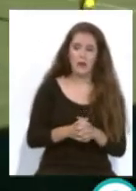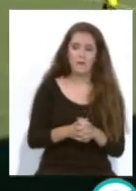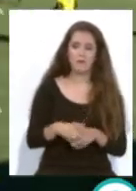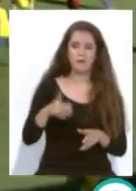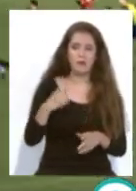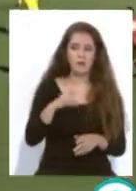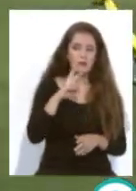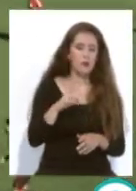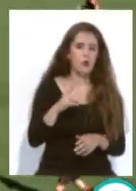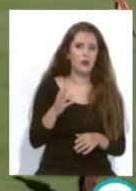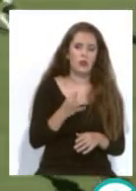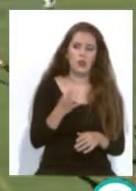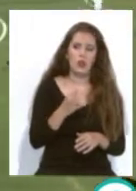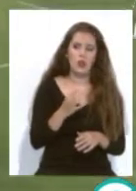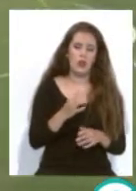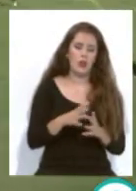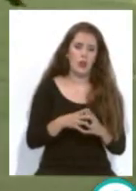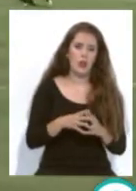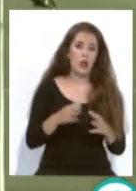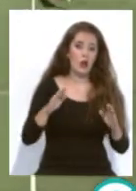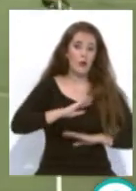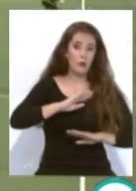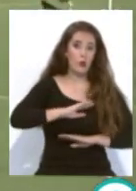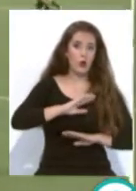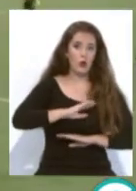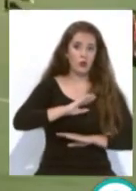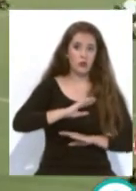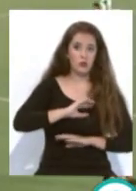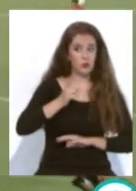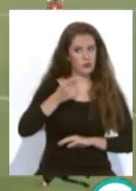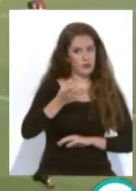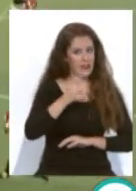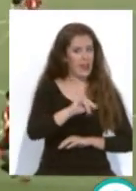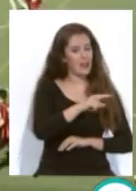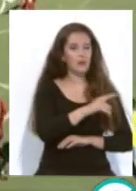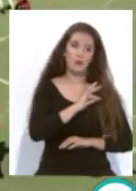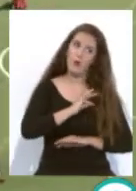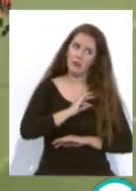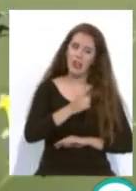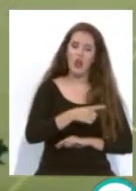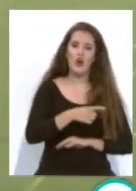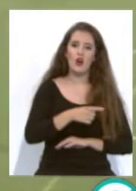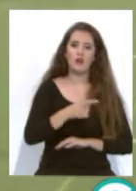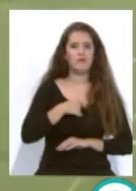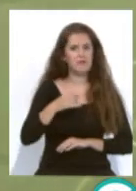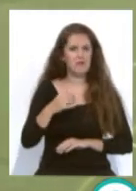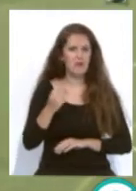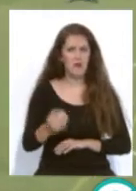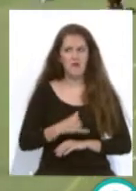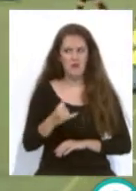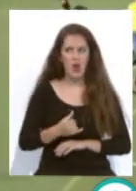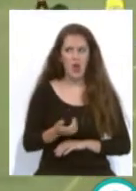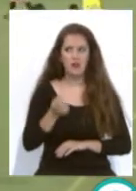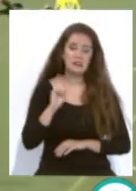parecía que la envergadura del portero, tú que has sido portero José, bastante flojito, bastante bajo.